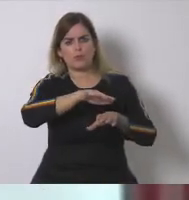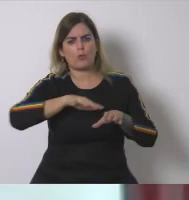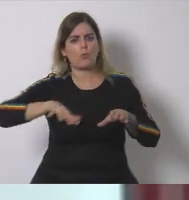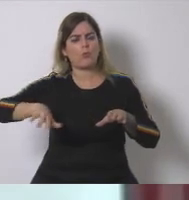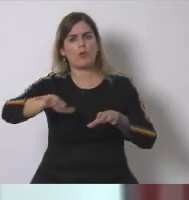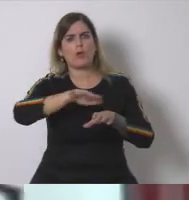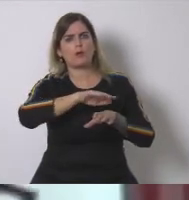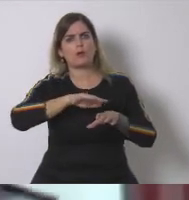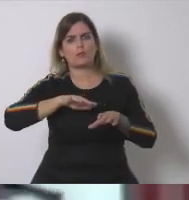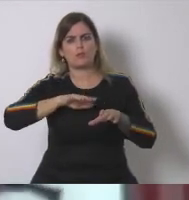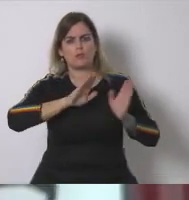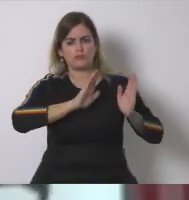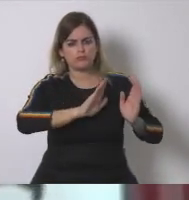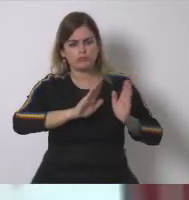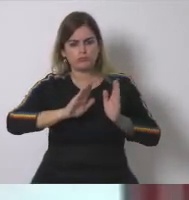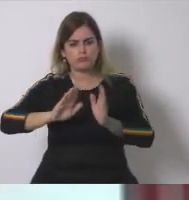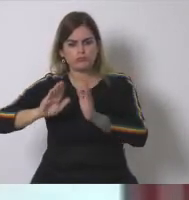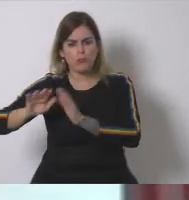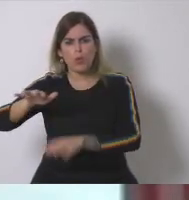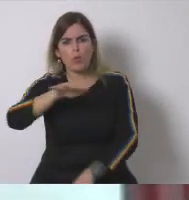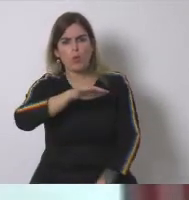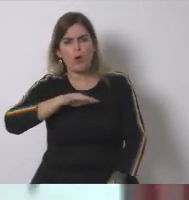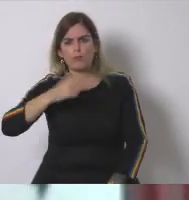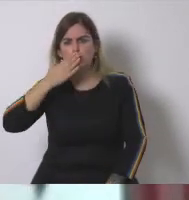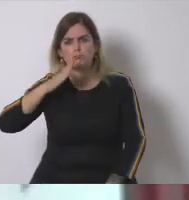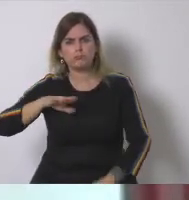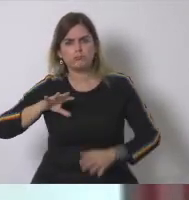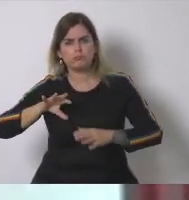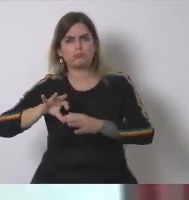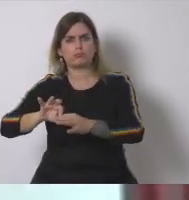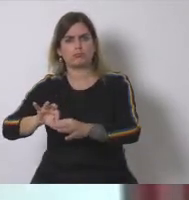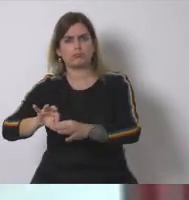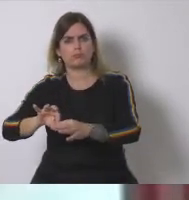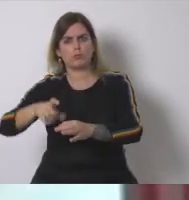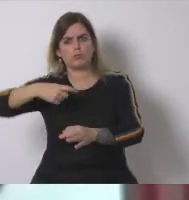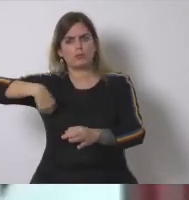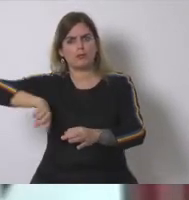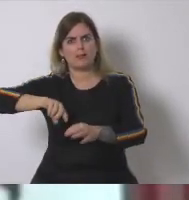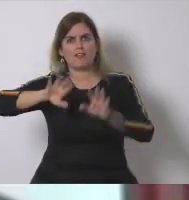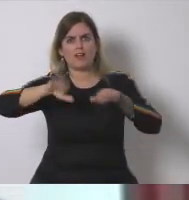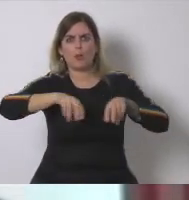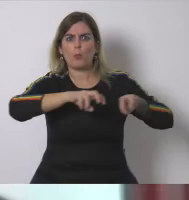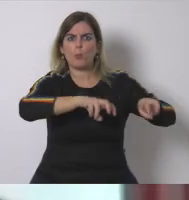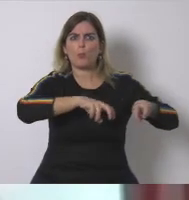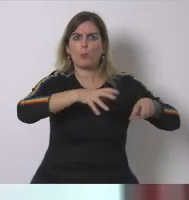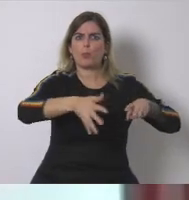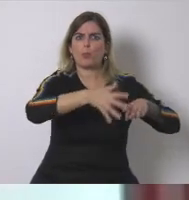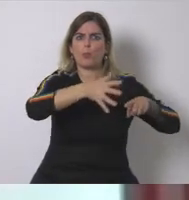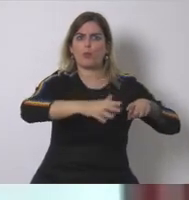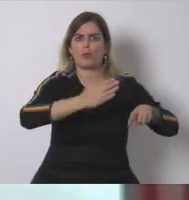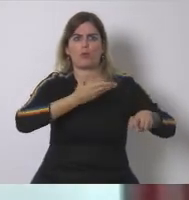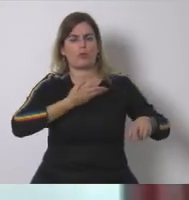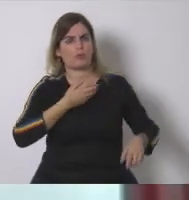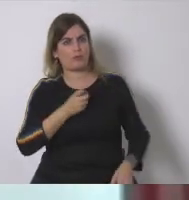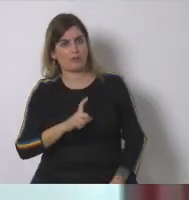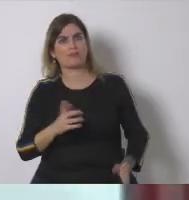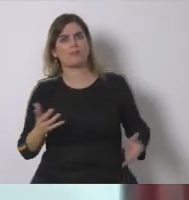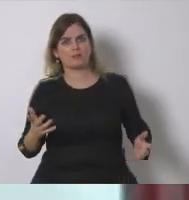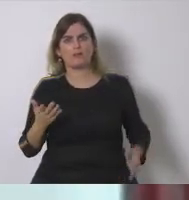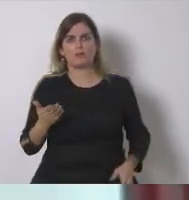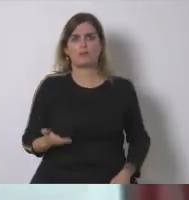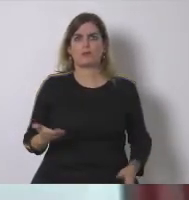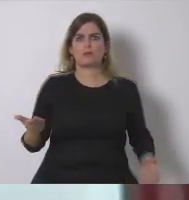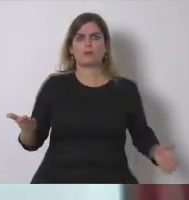simplemente queremos que de una manera u otra se organicen bien y no perder ni